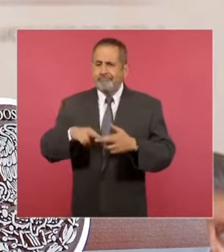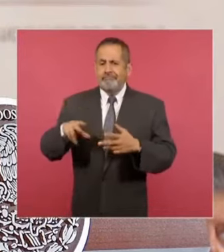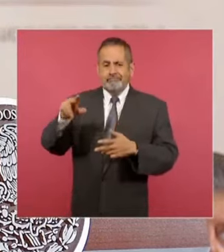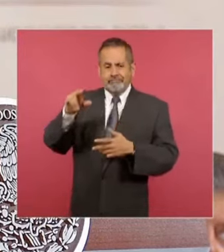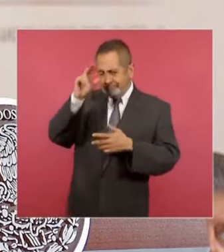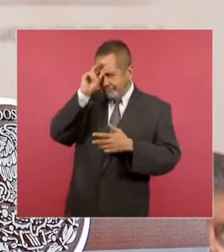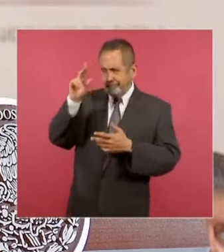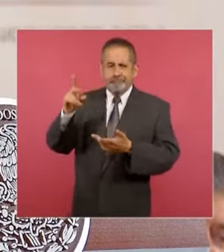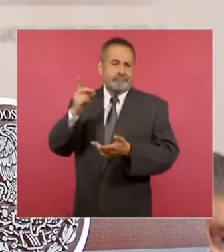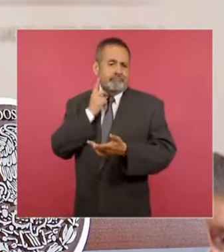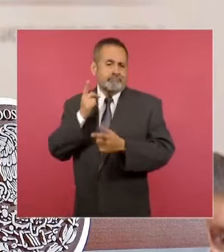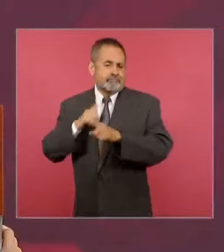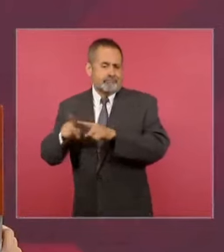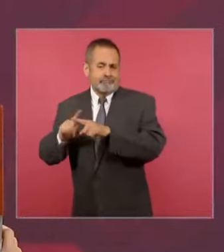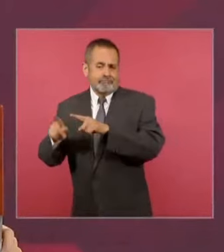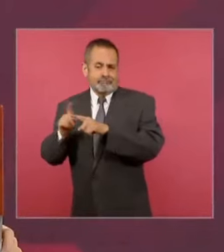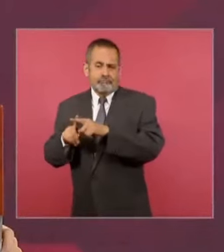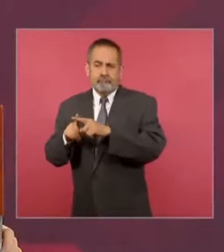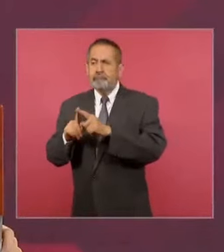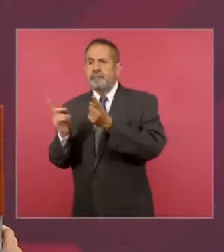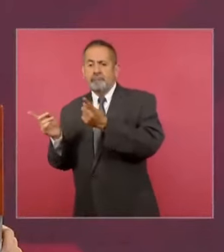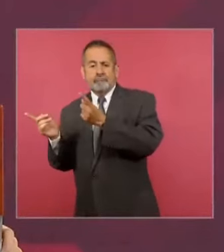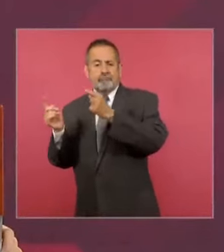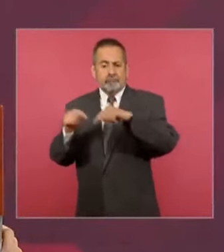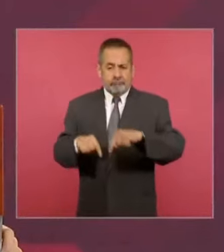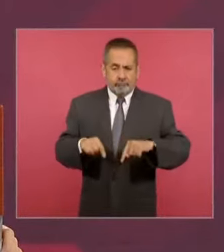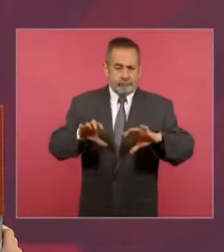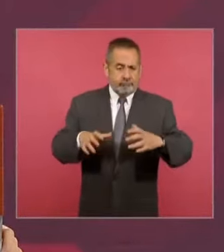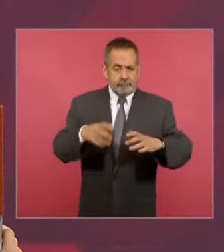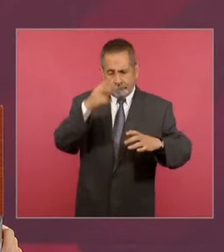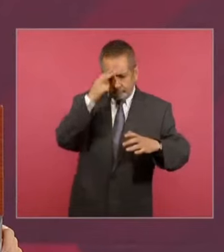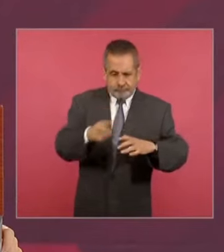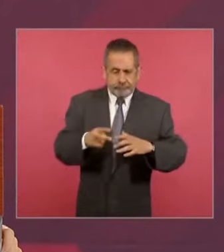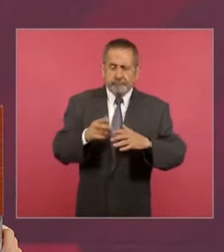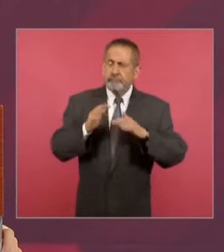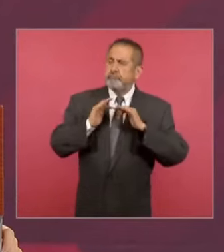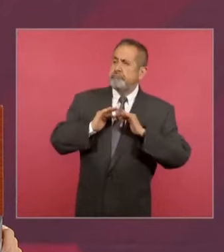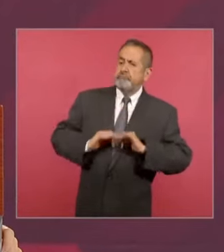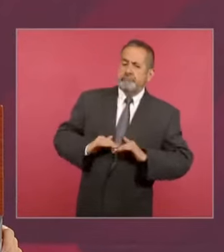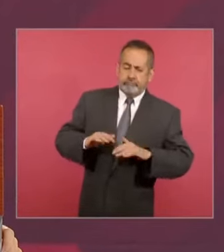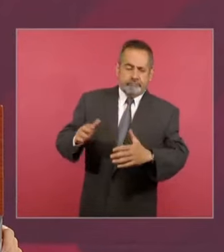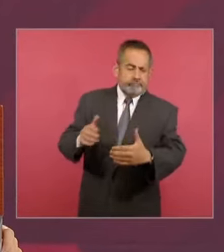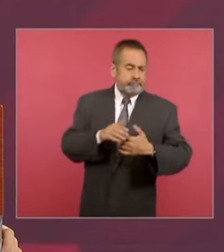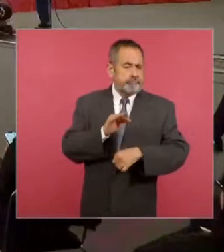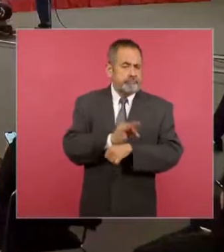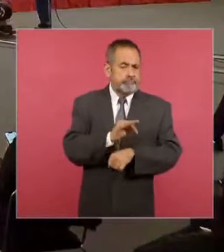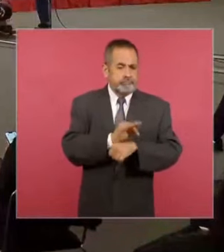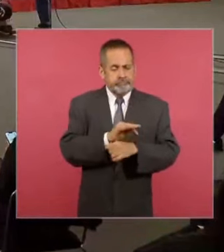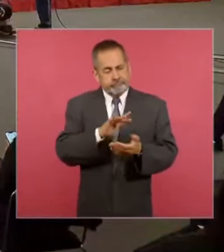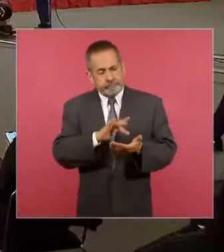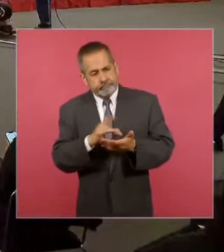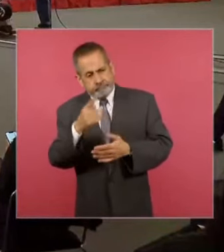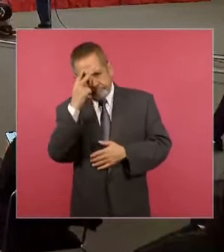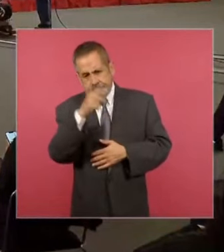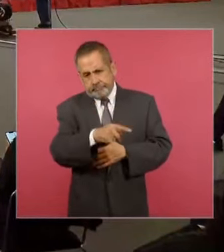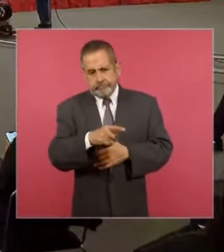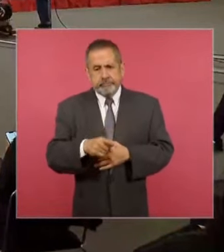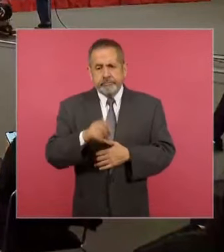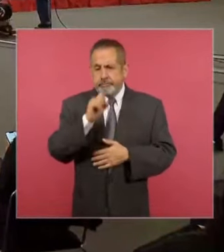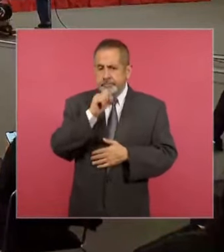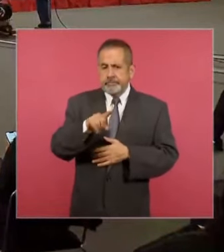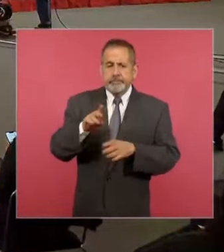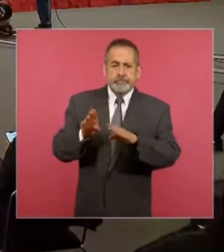que llegaron a nuestro país en este contexto, así como el impacto en los procesos de